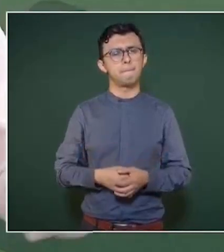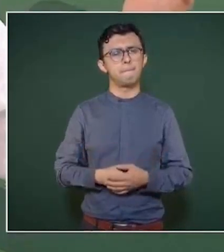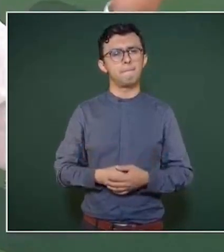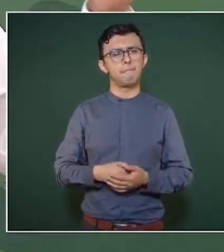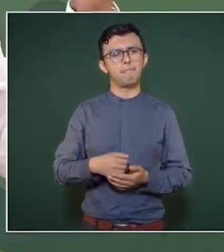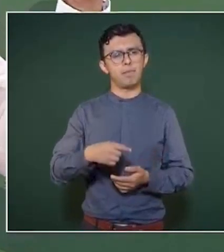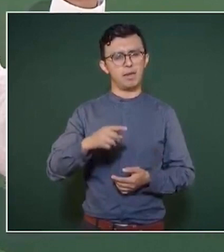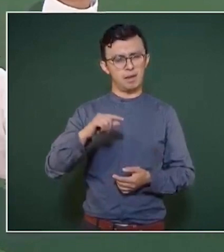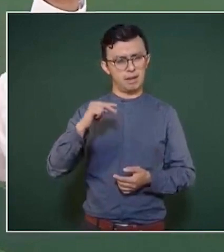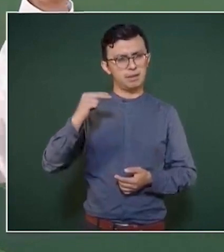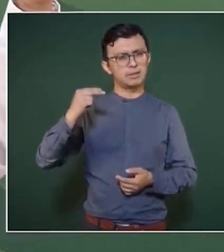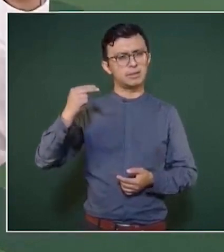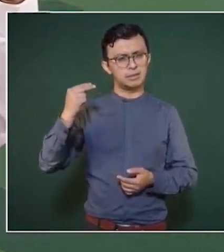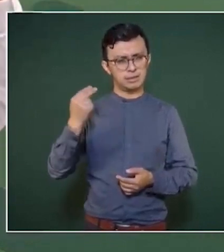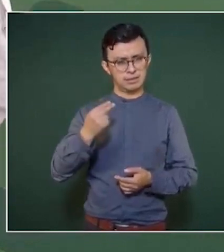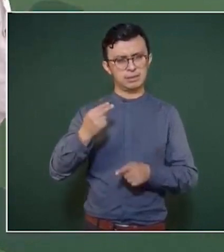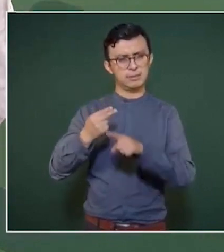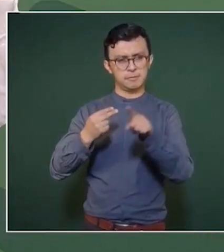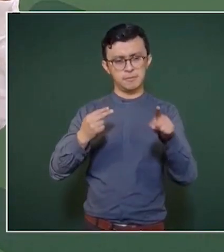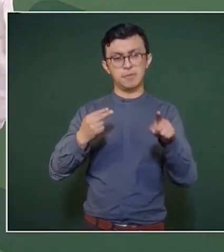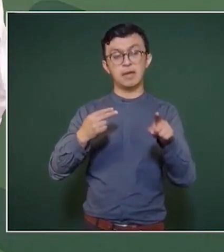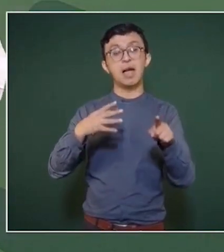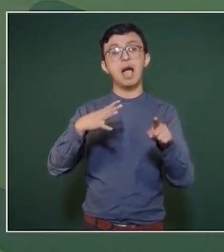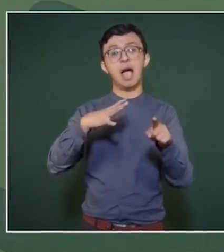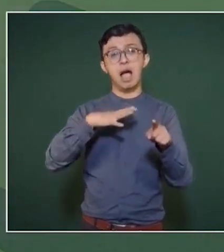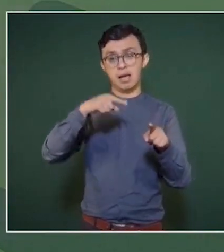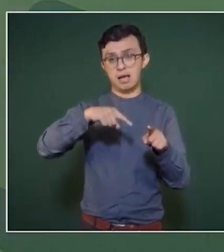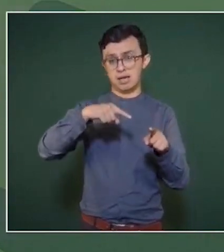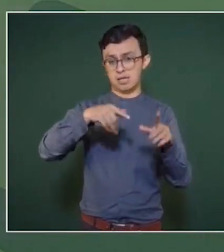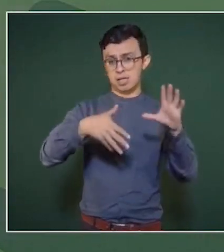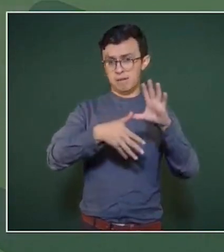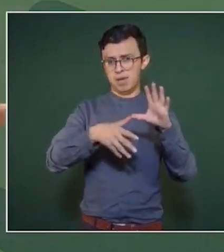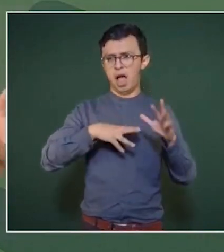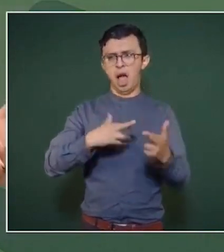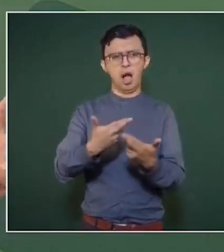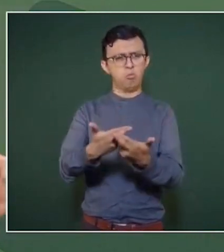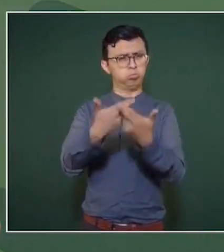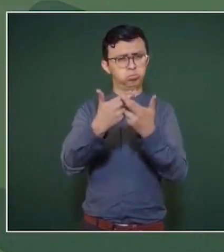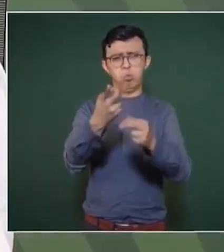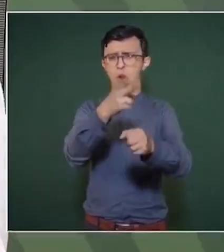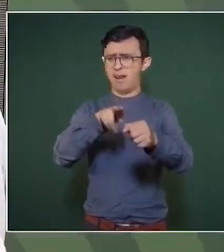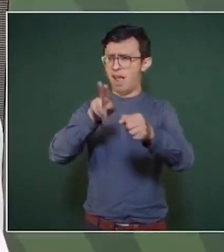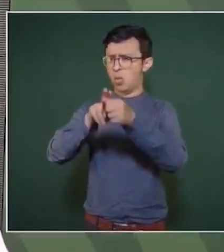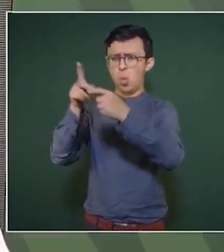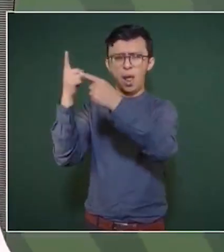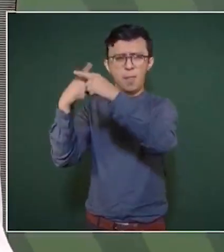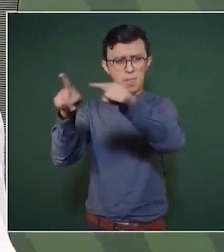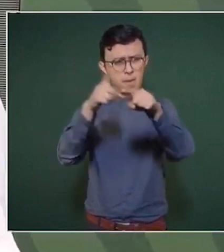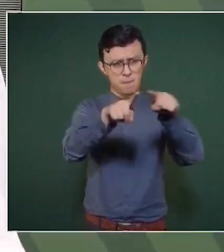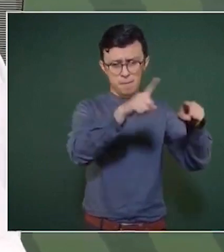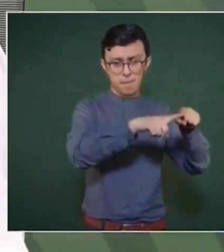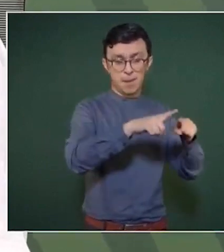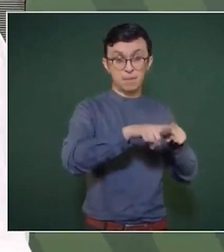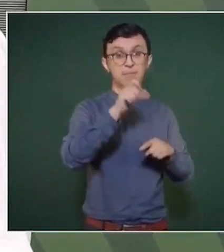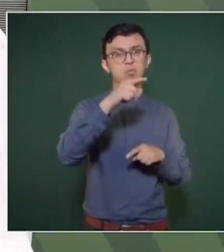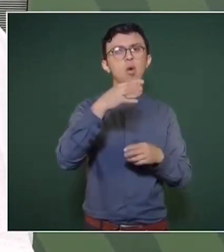Tenemos recursos naturales, algo que es fundamental, fuerza de trabajo.